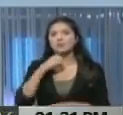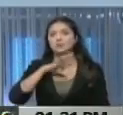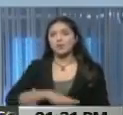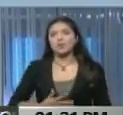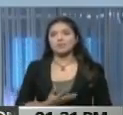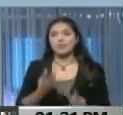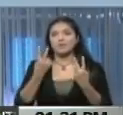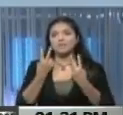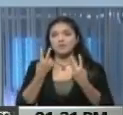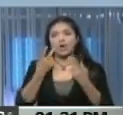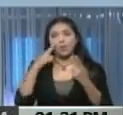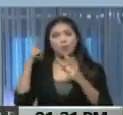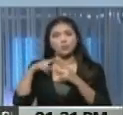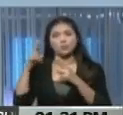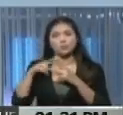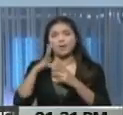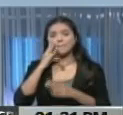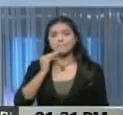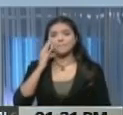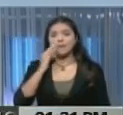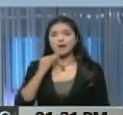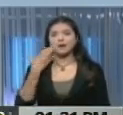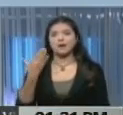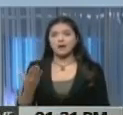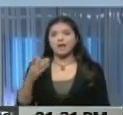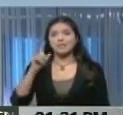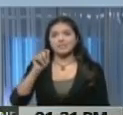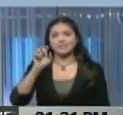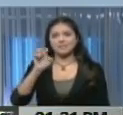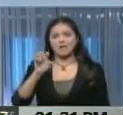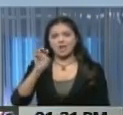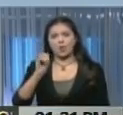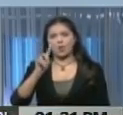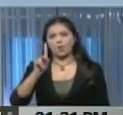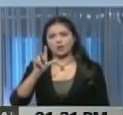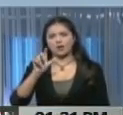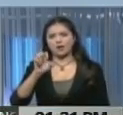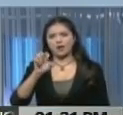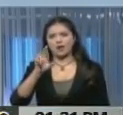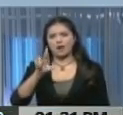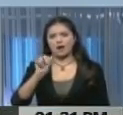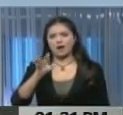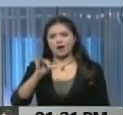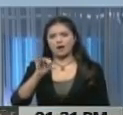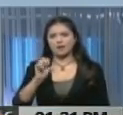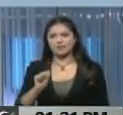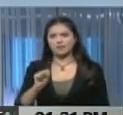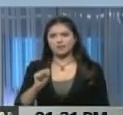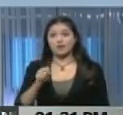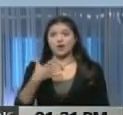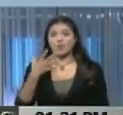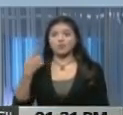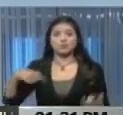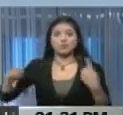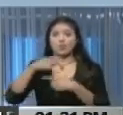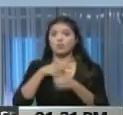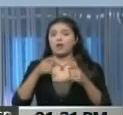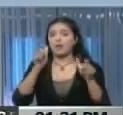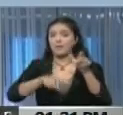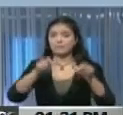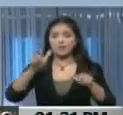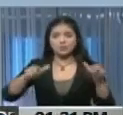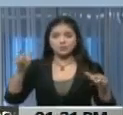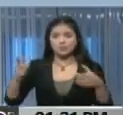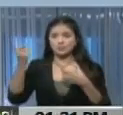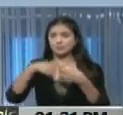esta oportunidad conoceremos la experiencia de Teocaris Kioses. Este ciudadano forma parte del gran conglomerado de personas que